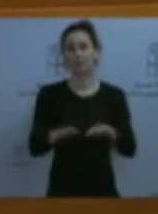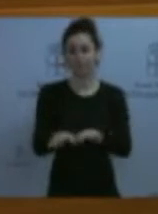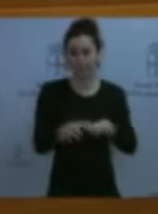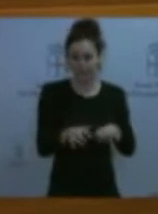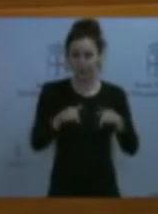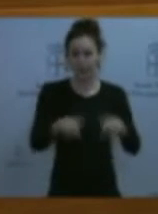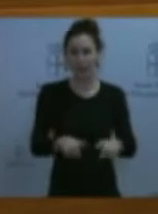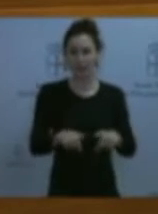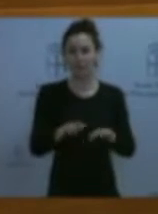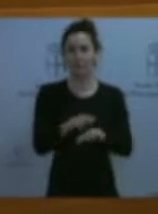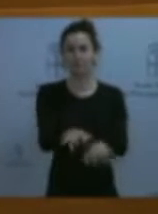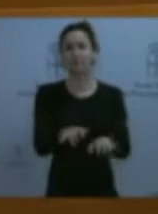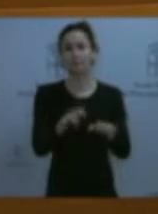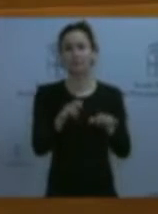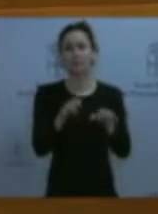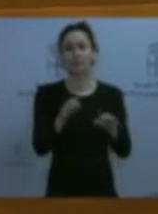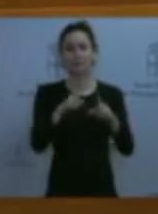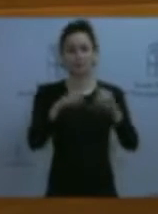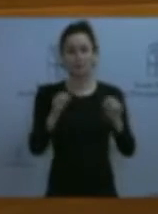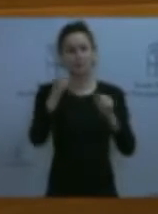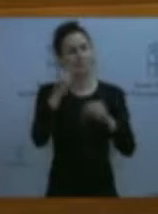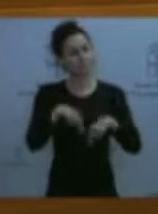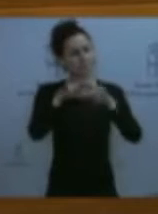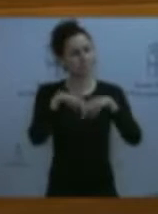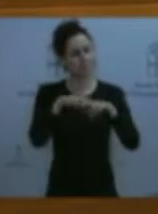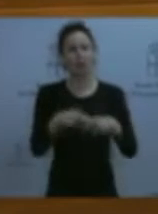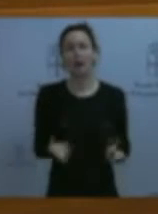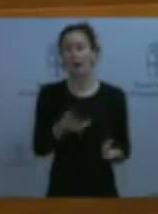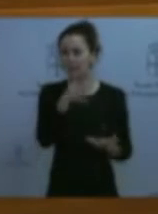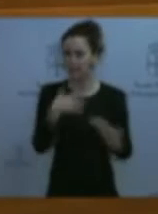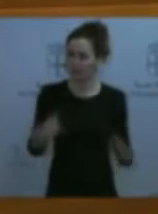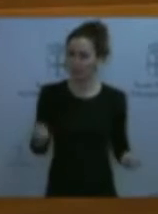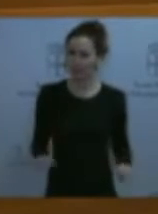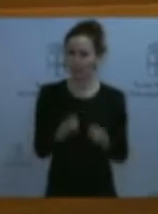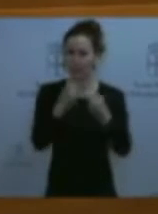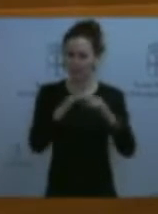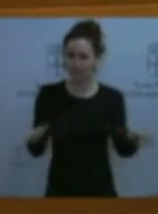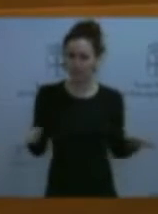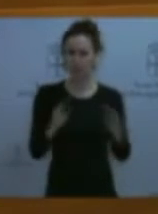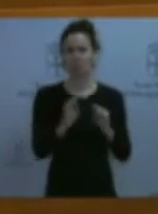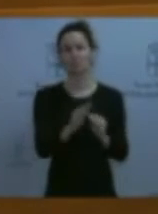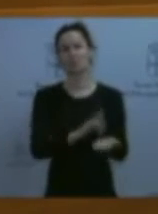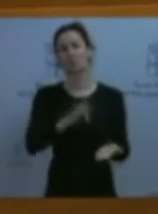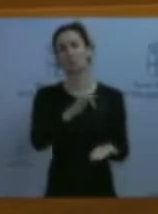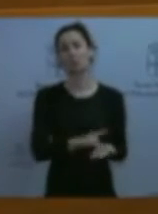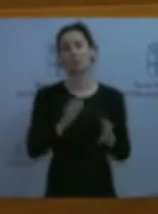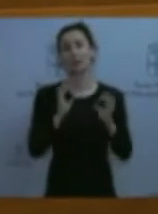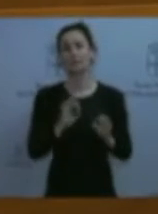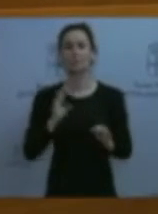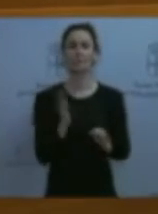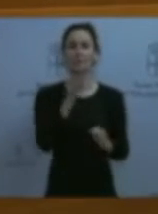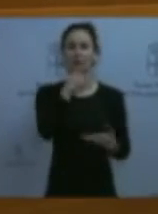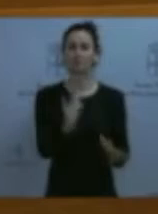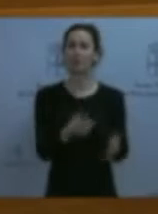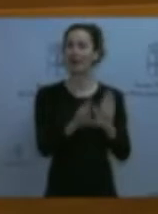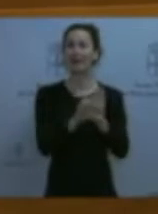revisar los planes de explotación existentes actualmente, analizar las incidencias de la aplicación de las normativas vigentes,